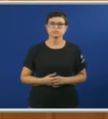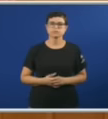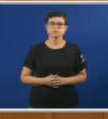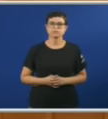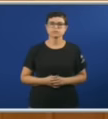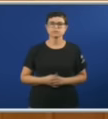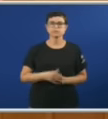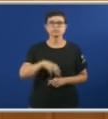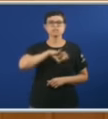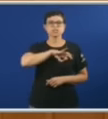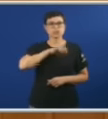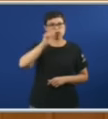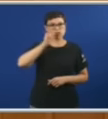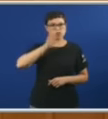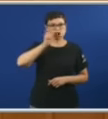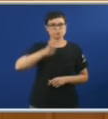Señor Feijón